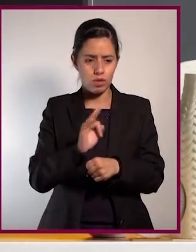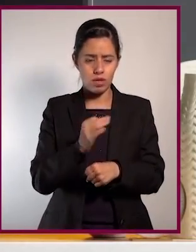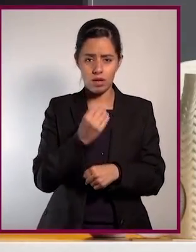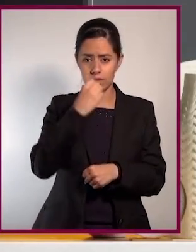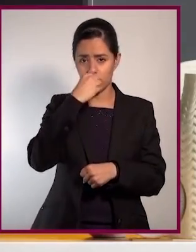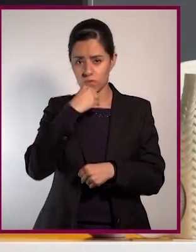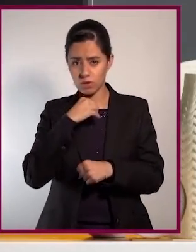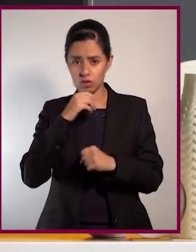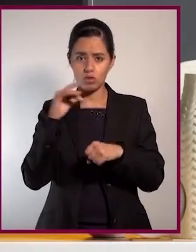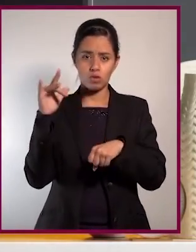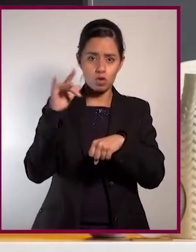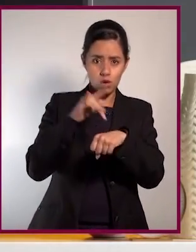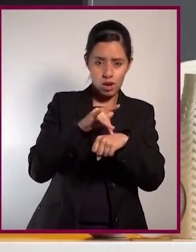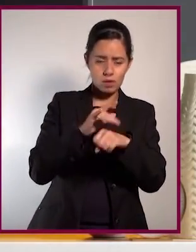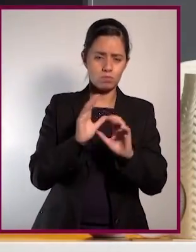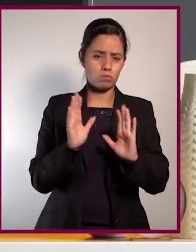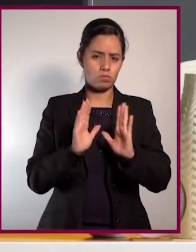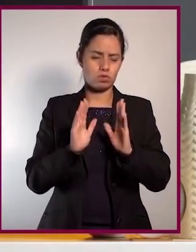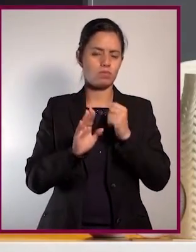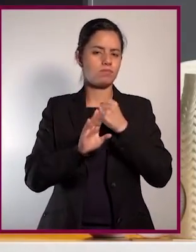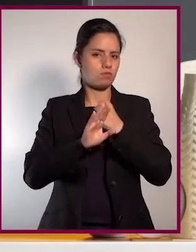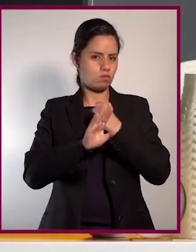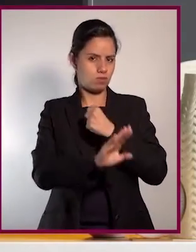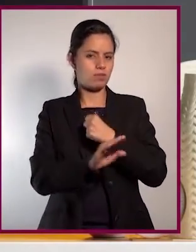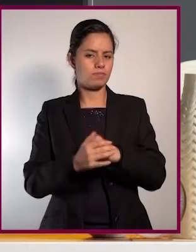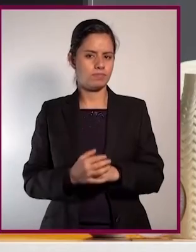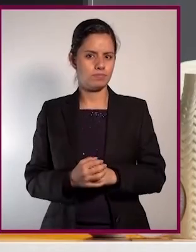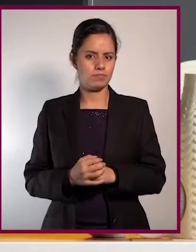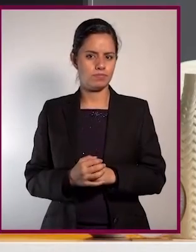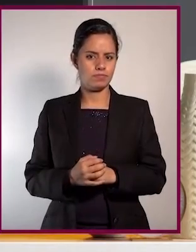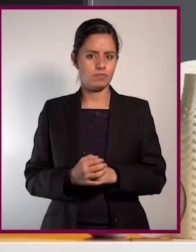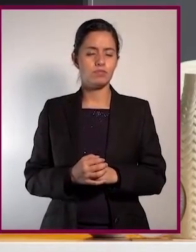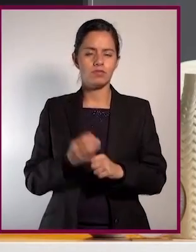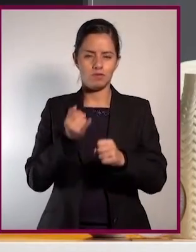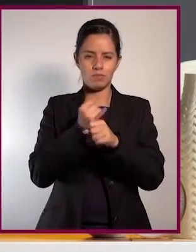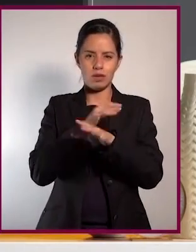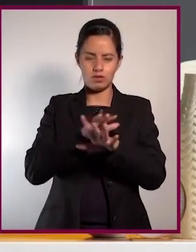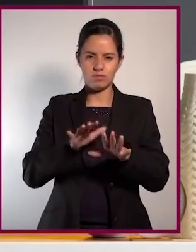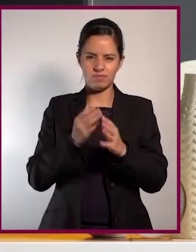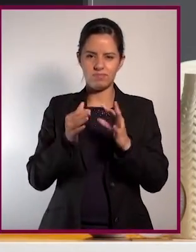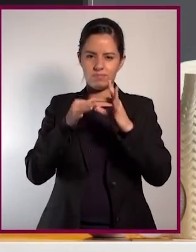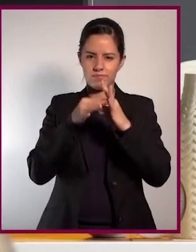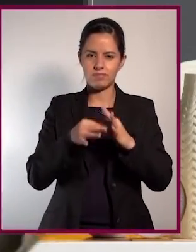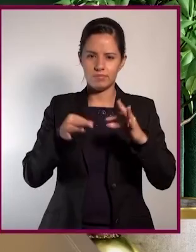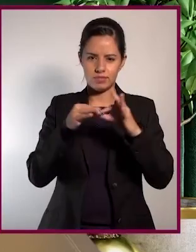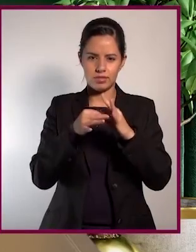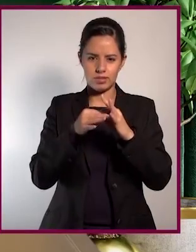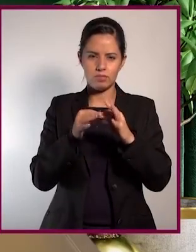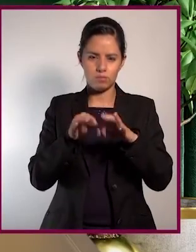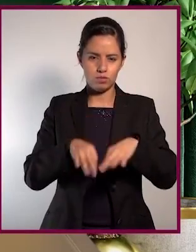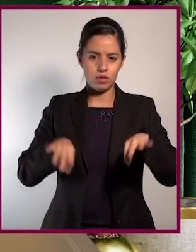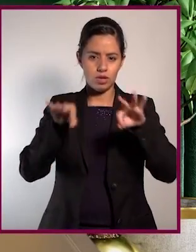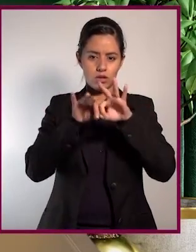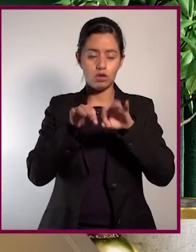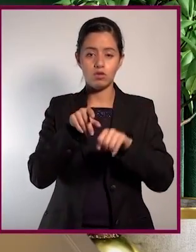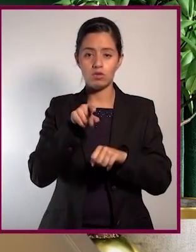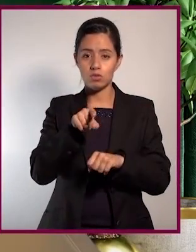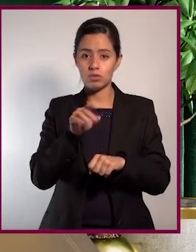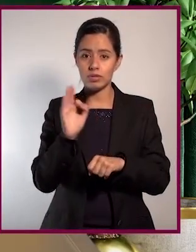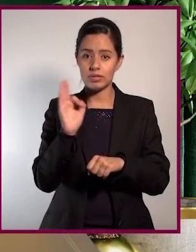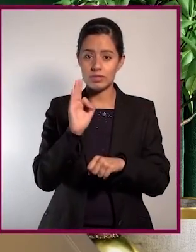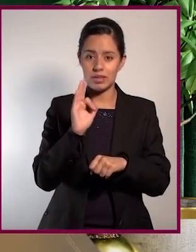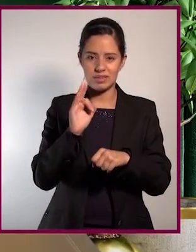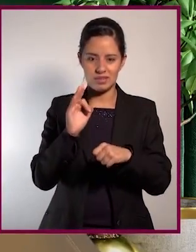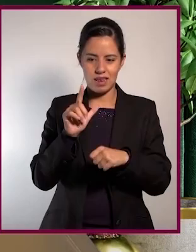lo detecte y prevenga evitando el consumo, roce o contacto con el alergeno. Un dato importante